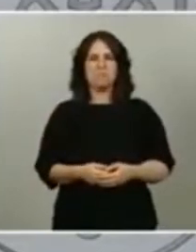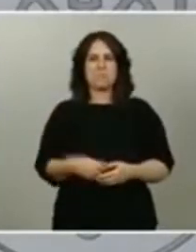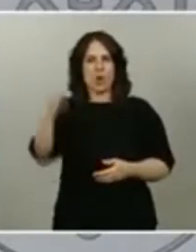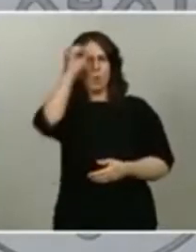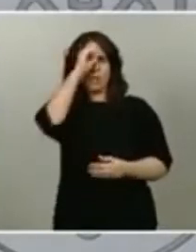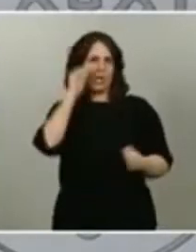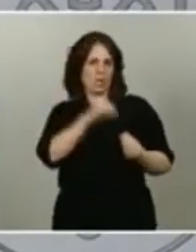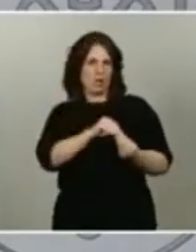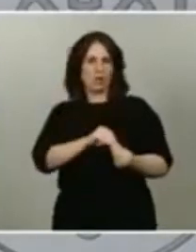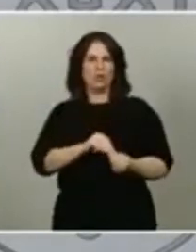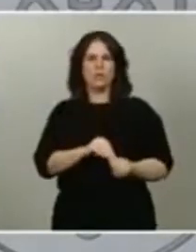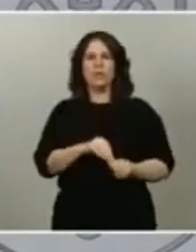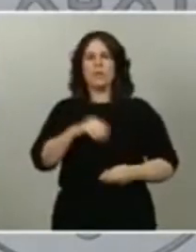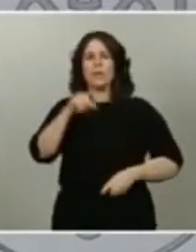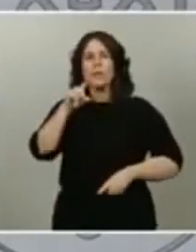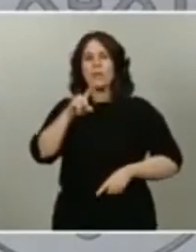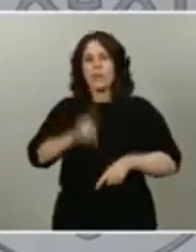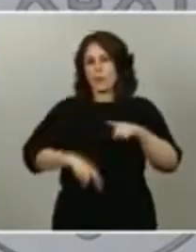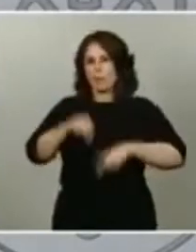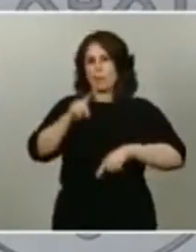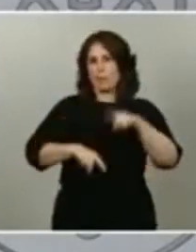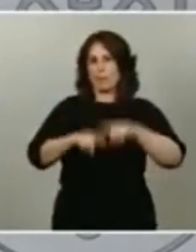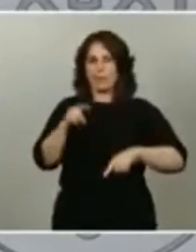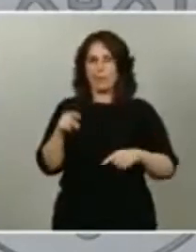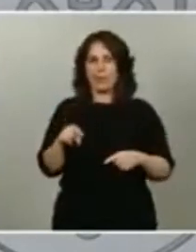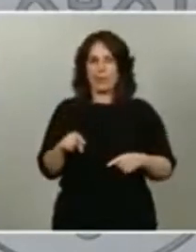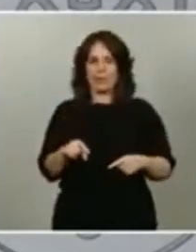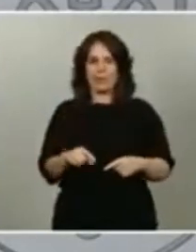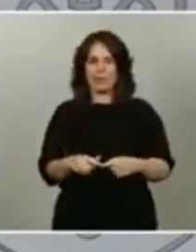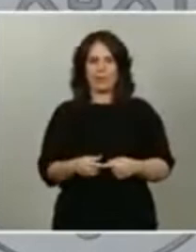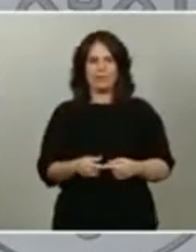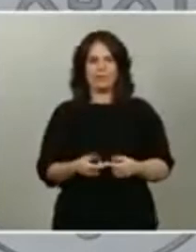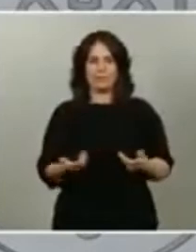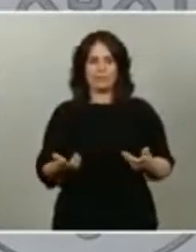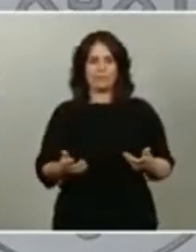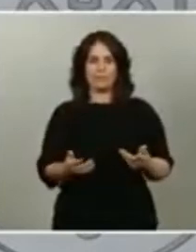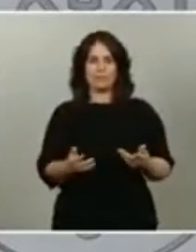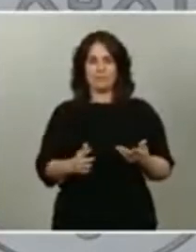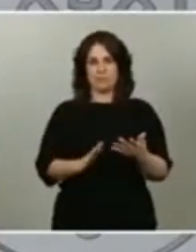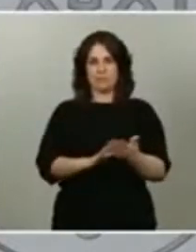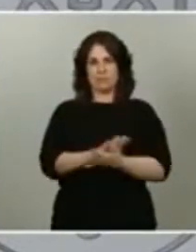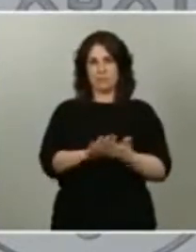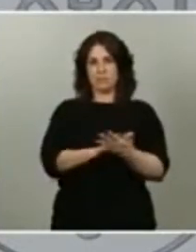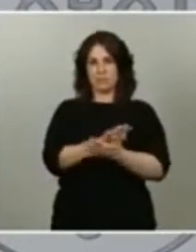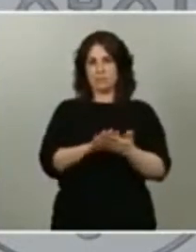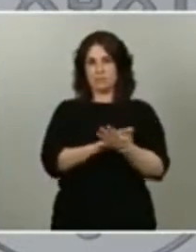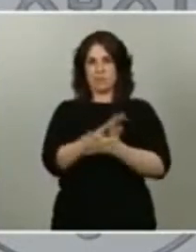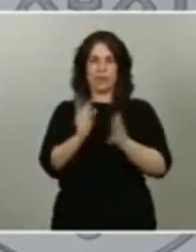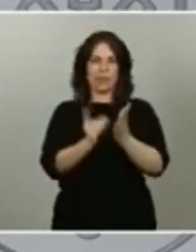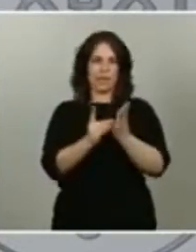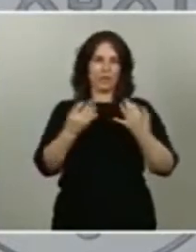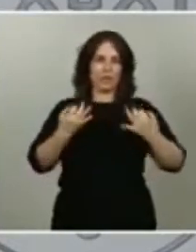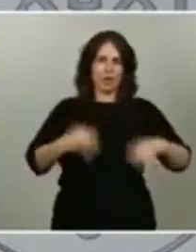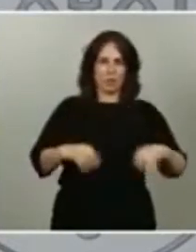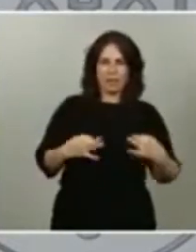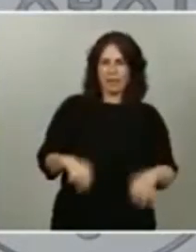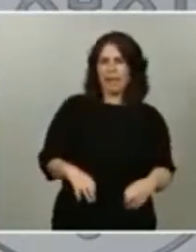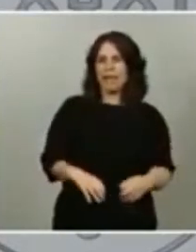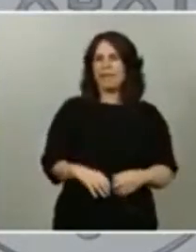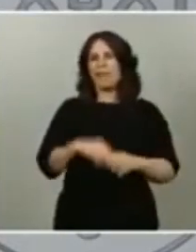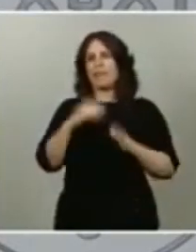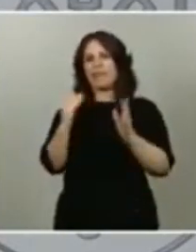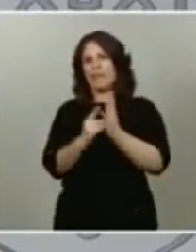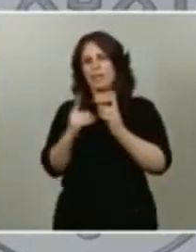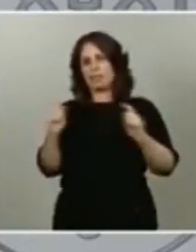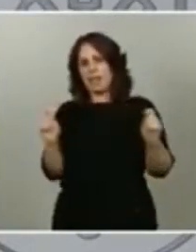pongamos encima de la mesa en estos términos decreto de normalidad decretos de alarma o en el